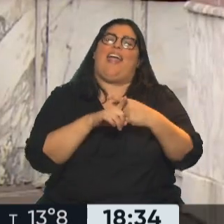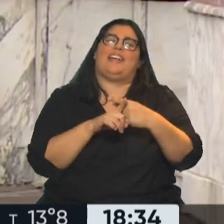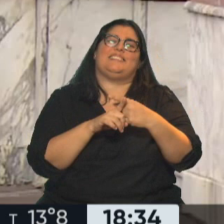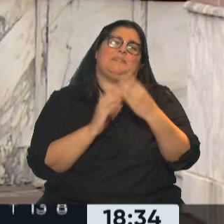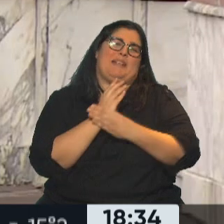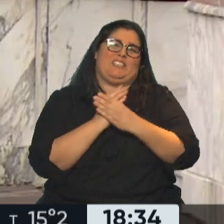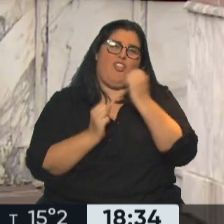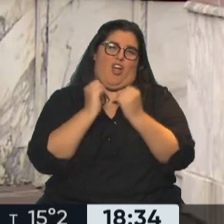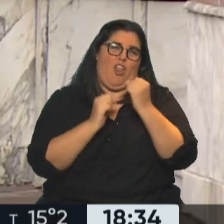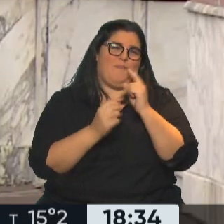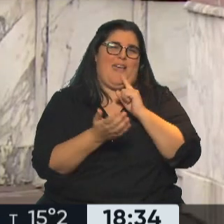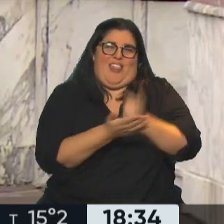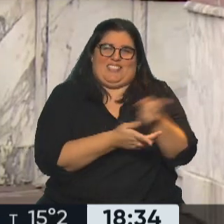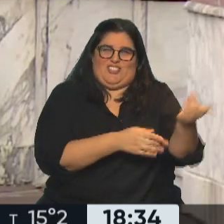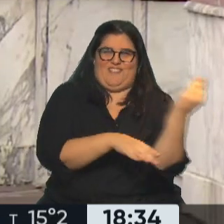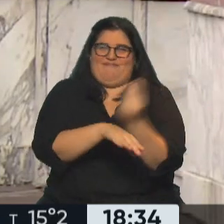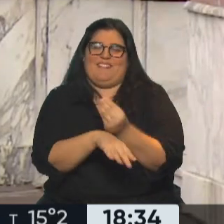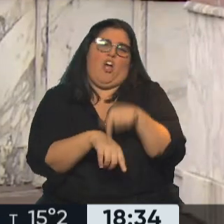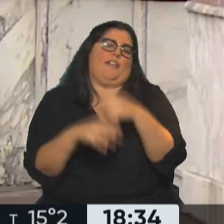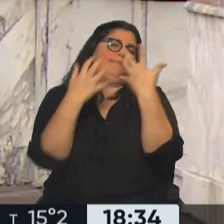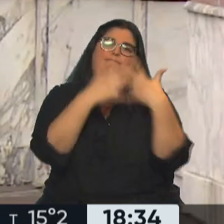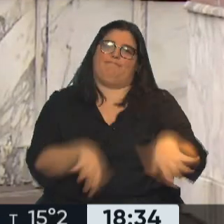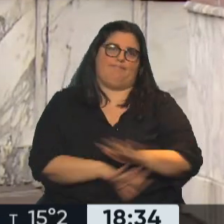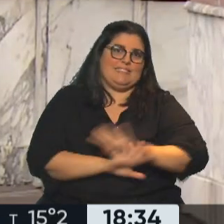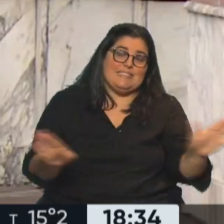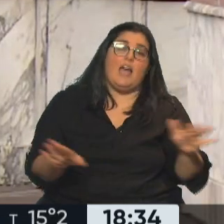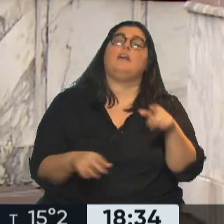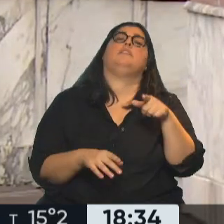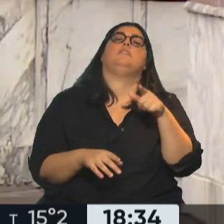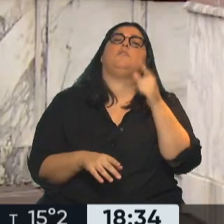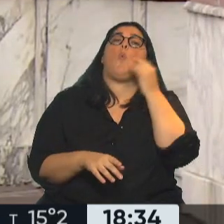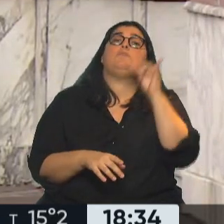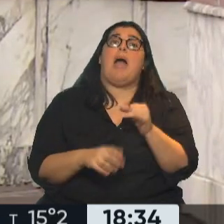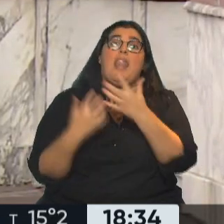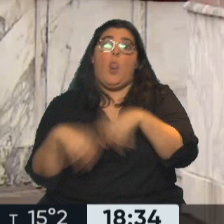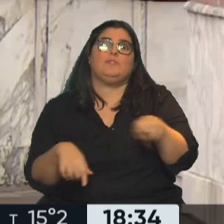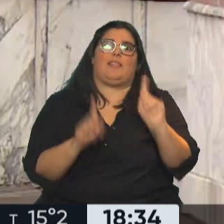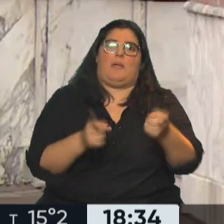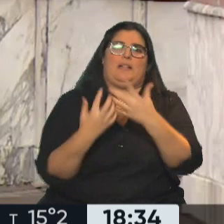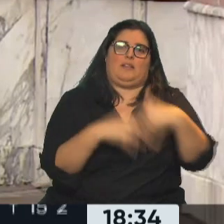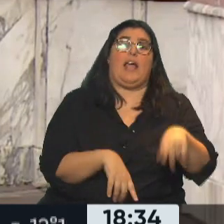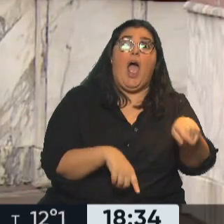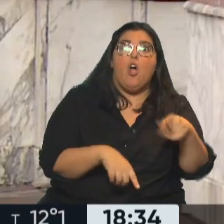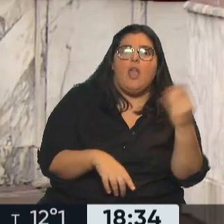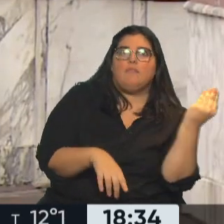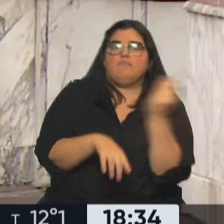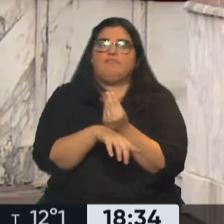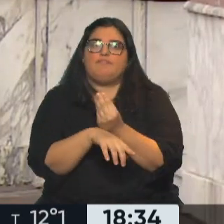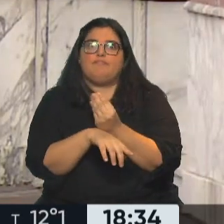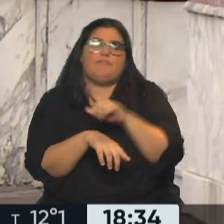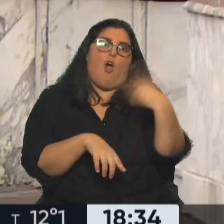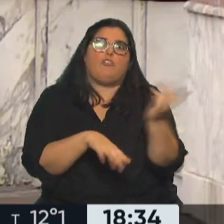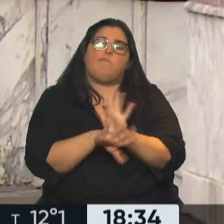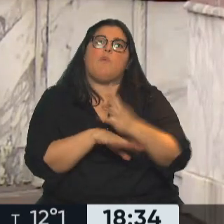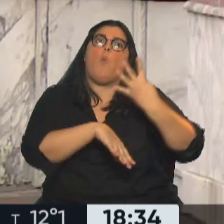Economía. Se va, entonces, una vez presentada la renuncia de Martín Guzmán. Quien llegue será el cuarto. ¿Cómo? Quien llegue será el cuarto, digo.